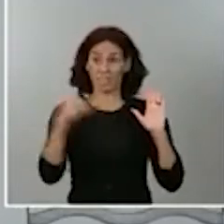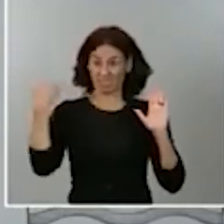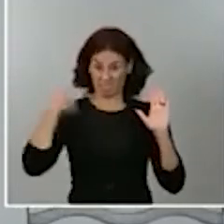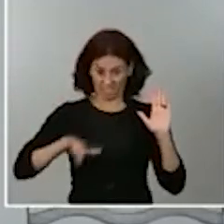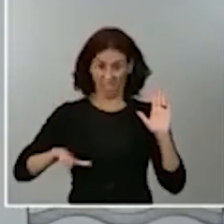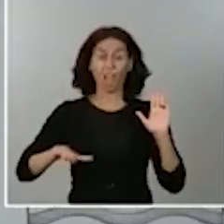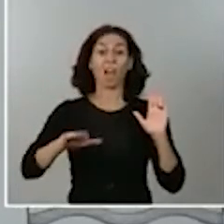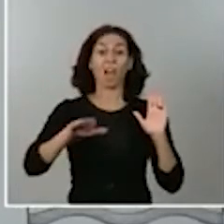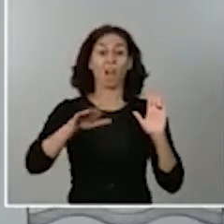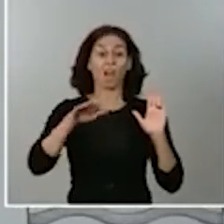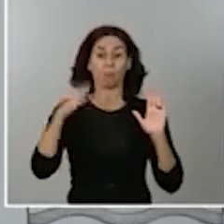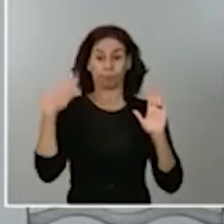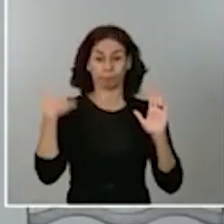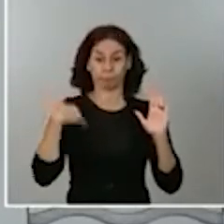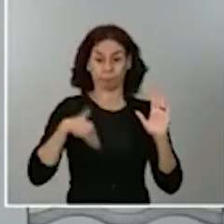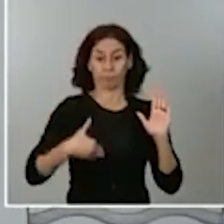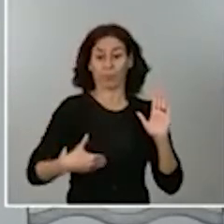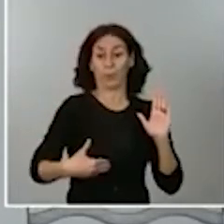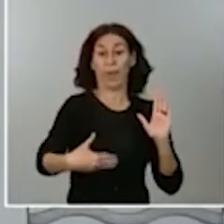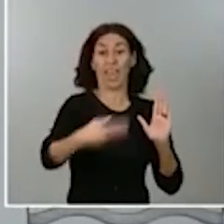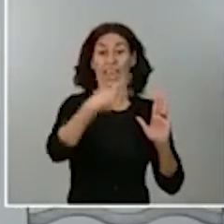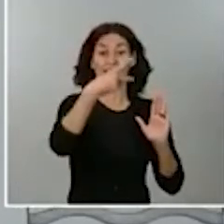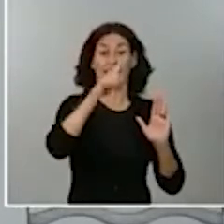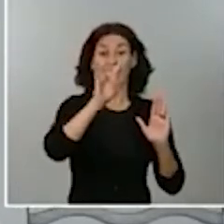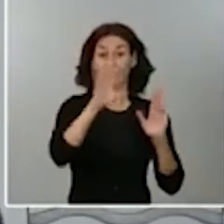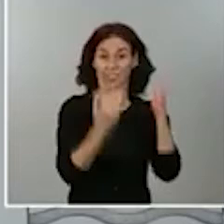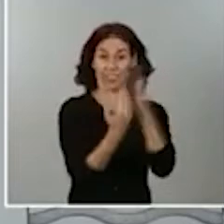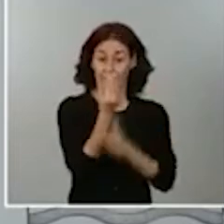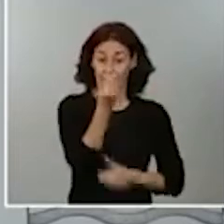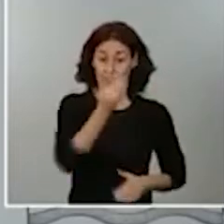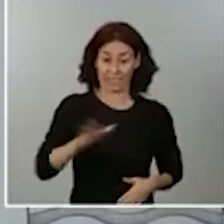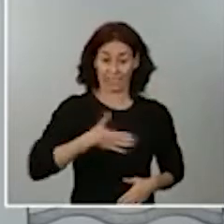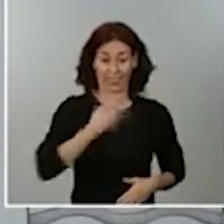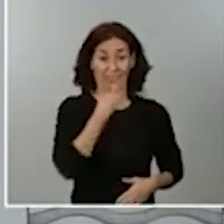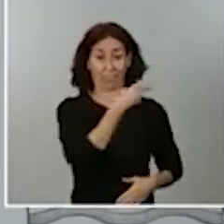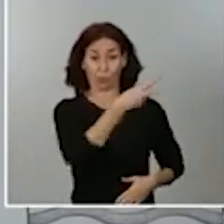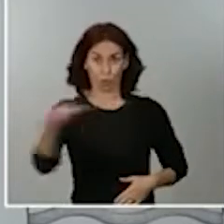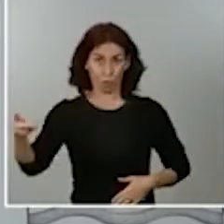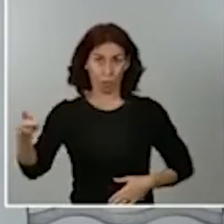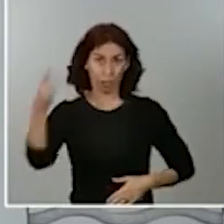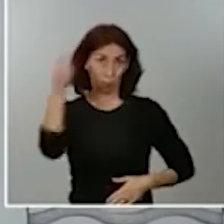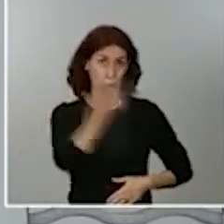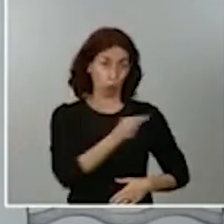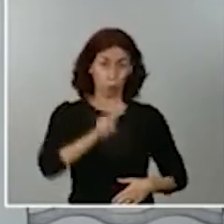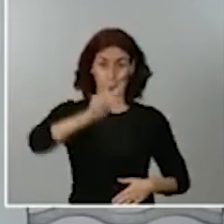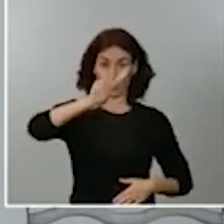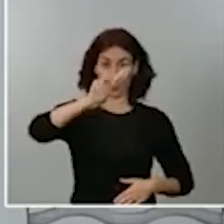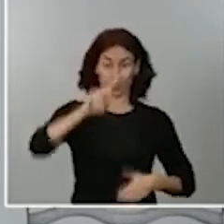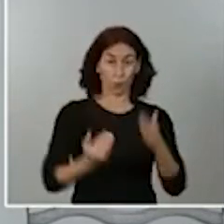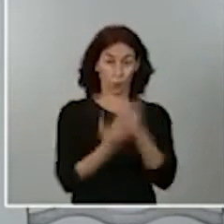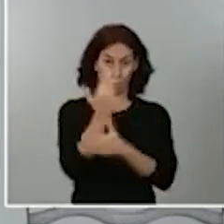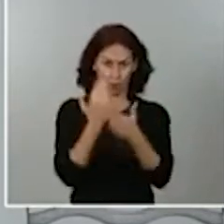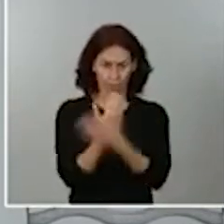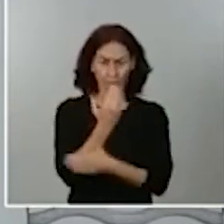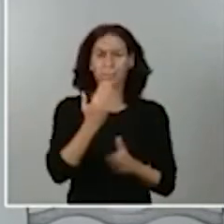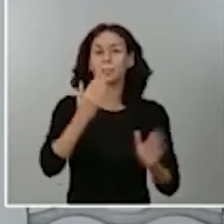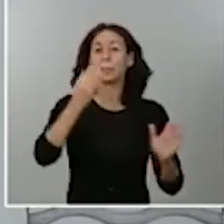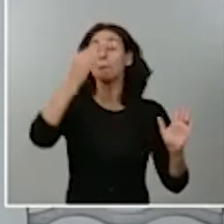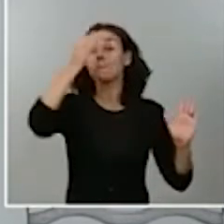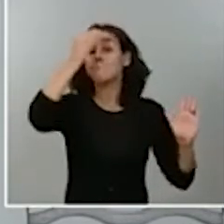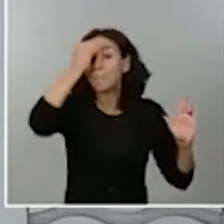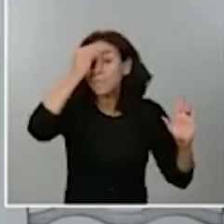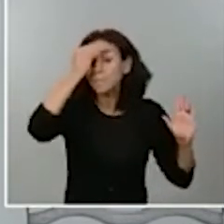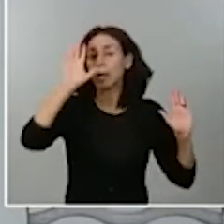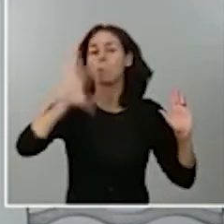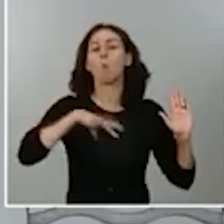casi 21 días en vigor, pensamos que se puede conseguir una estabilización. Y a partir de